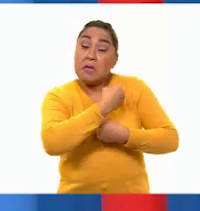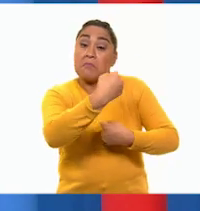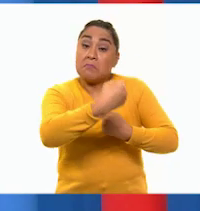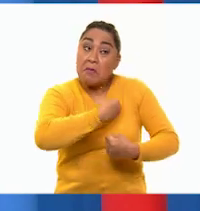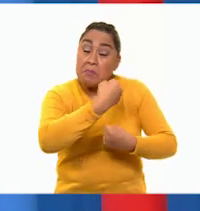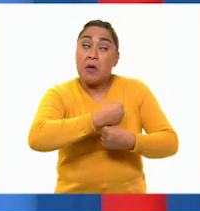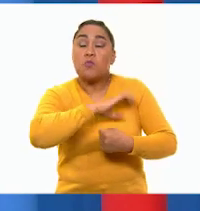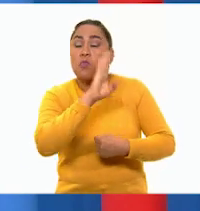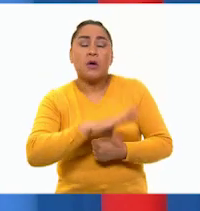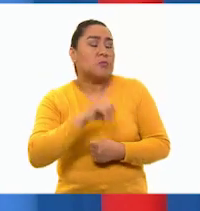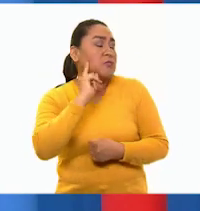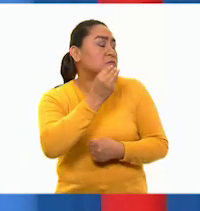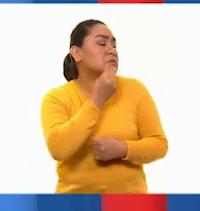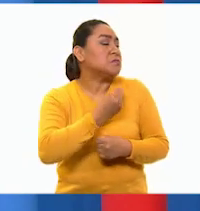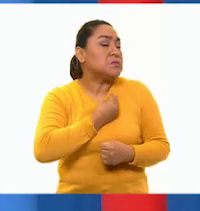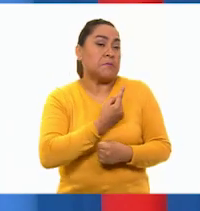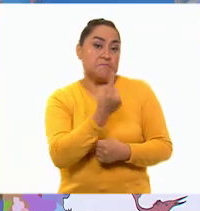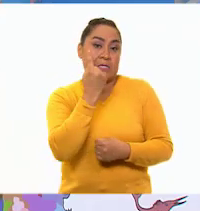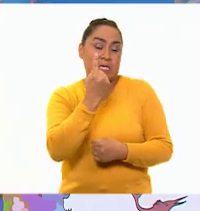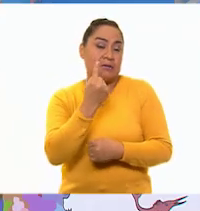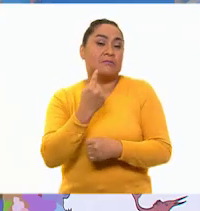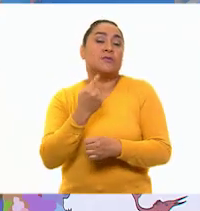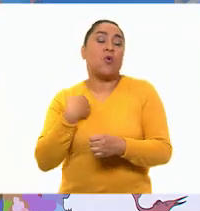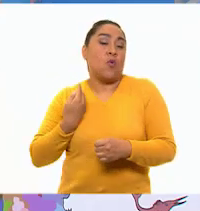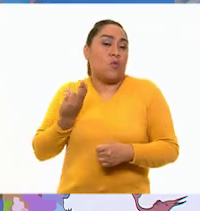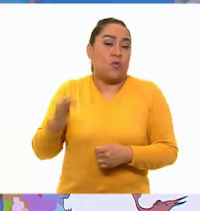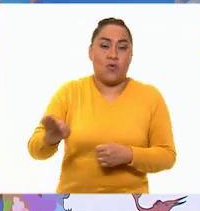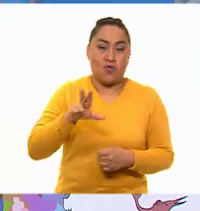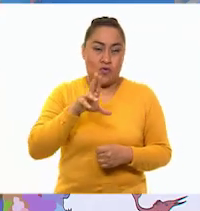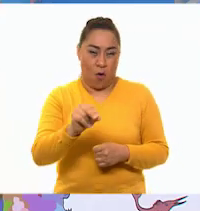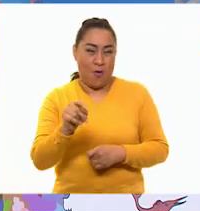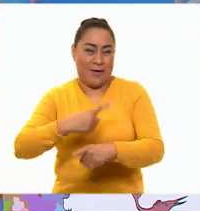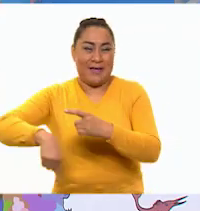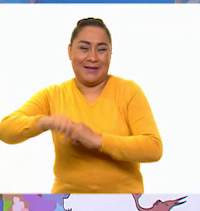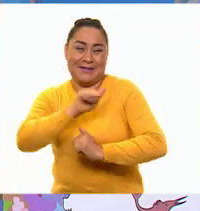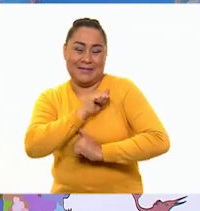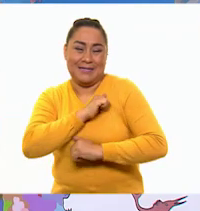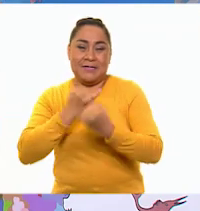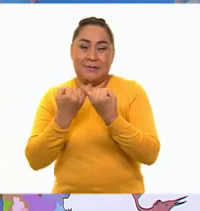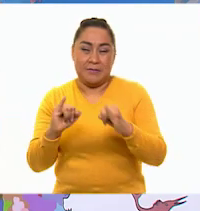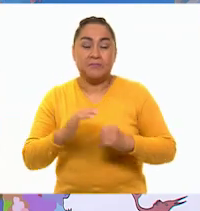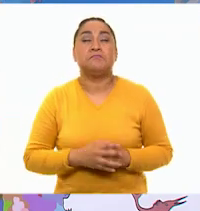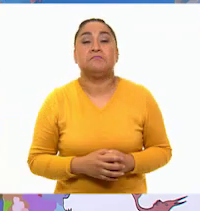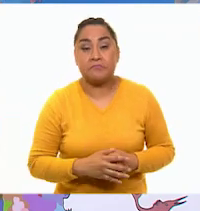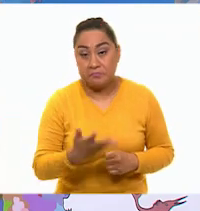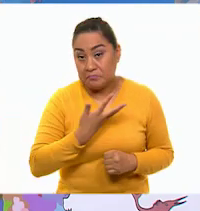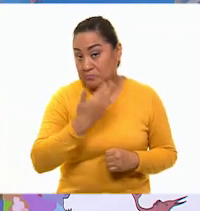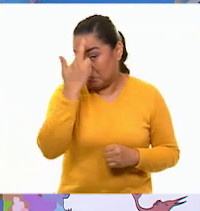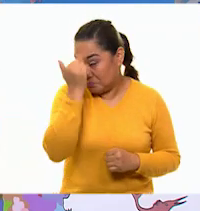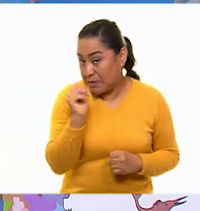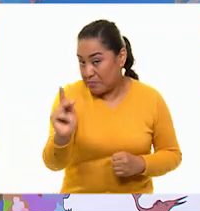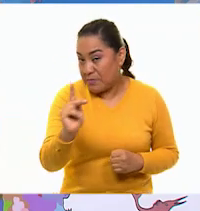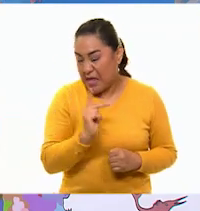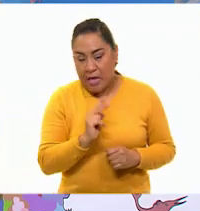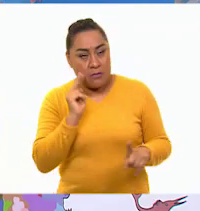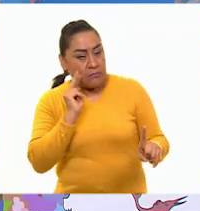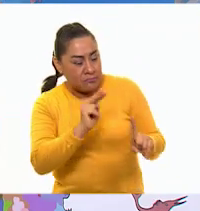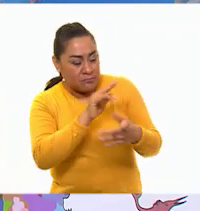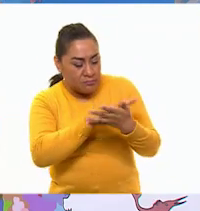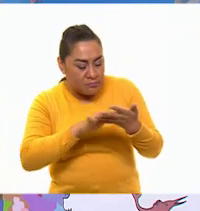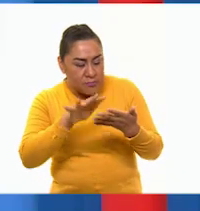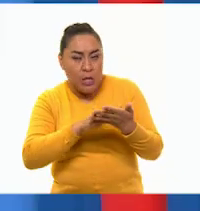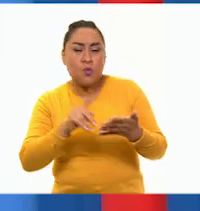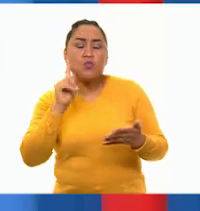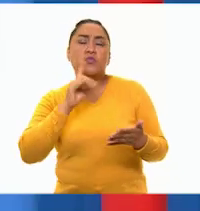o hasta la muerte para no traicionarlos. Coincido contigo en que el heroísmo y la elocuencia de Leona Vicario están presentes en este